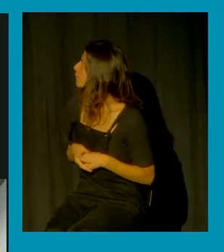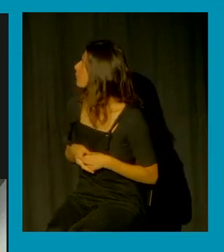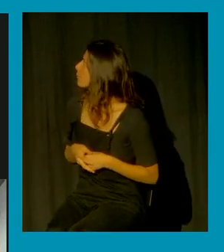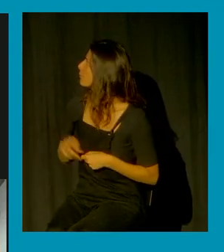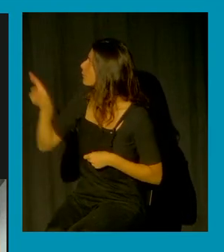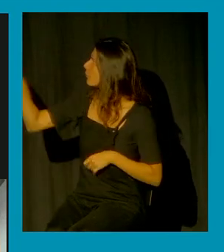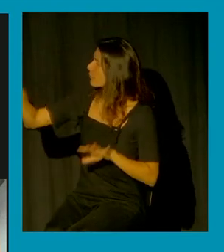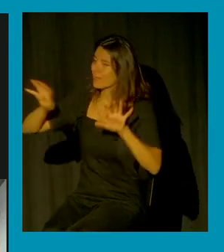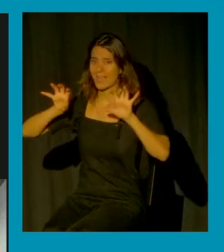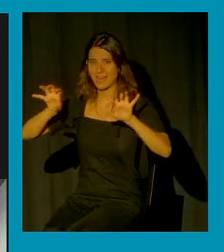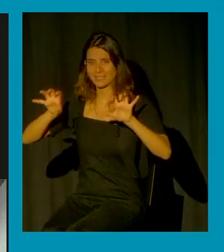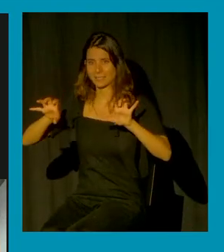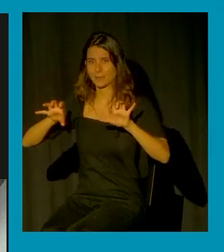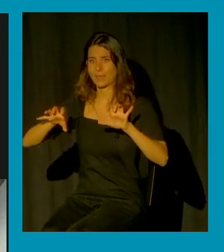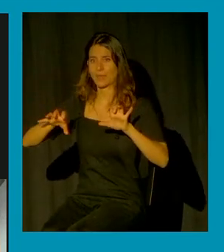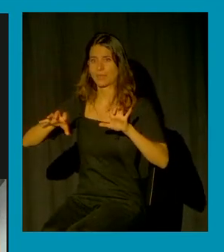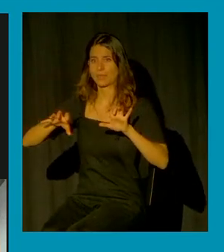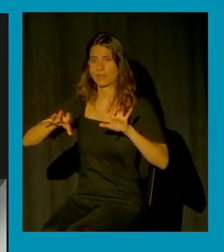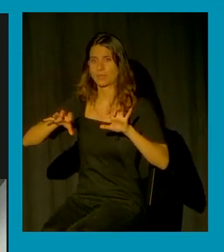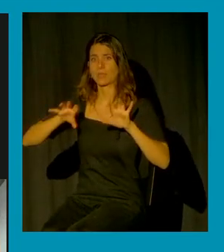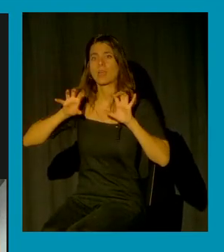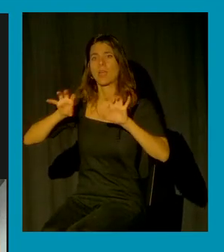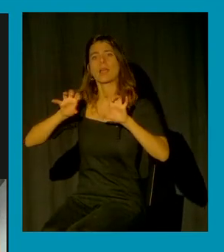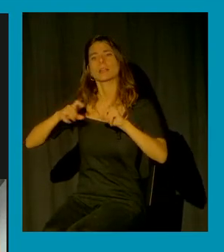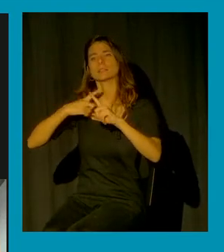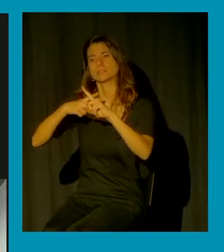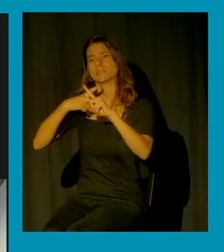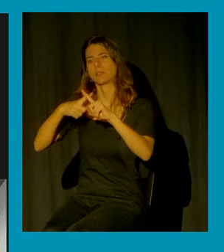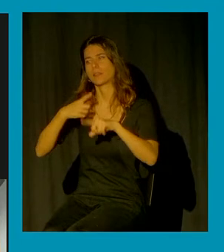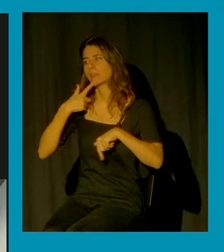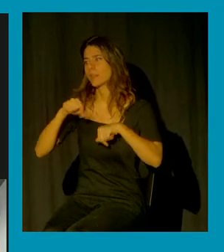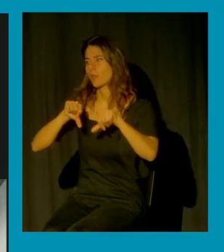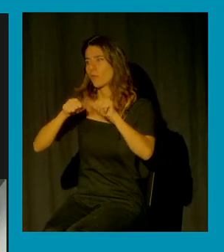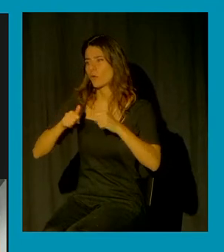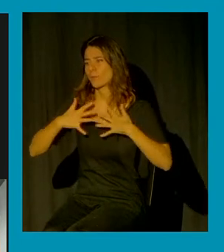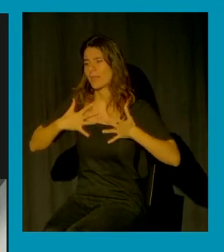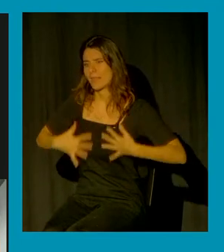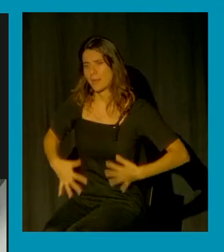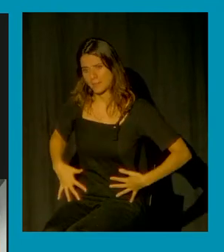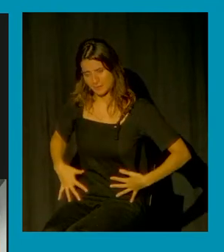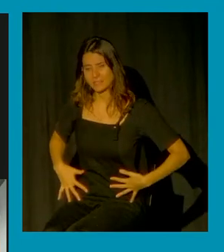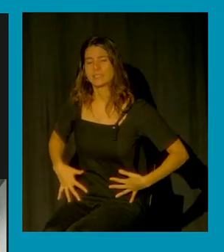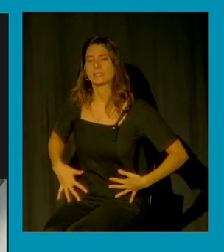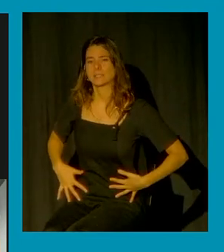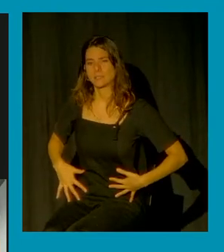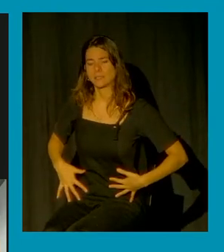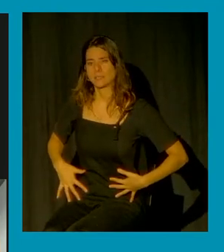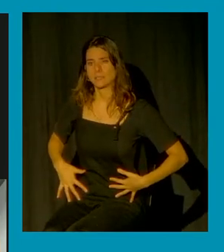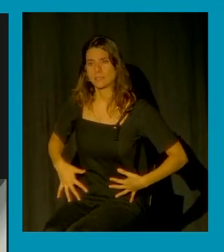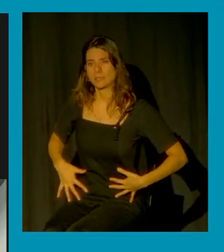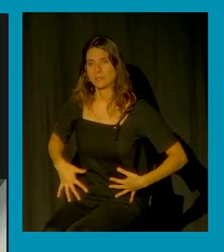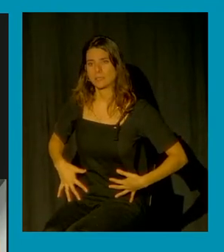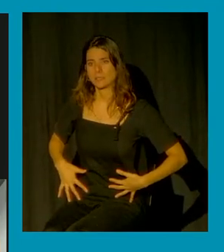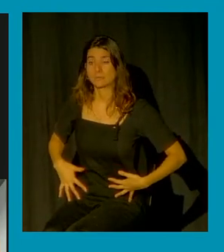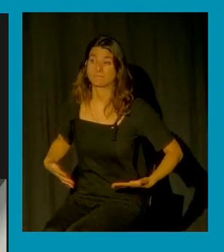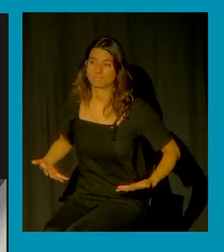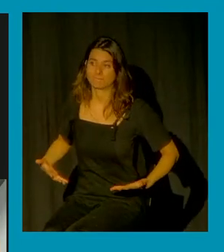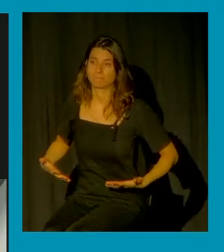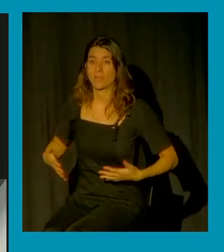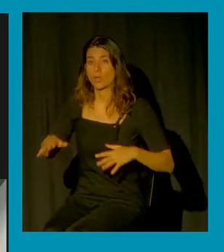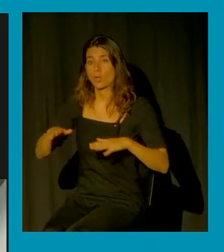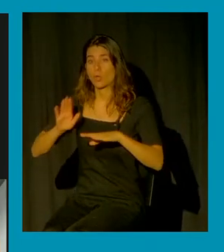sexual pone la forma de vestir de nuestras jóvenes con atuendos un tanto generosos que hacen descontrolarse